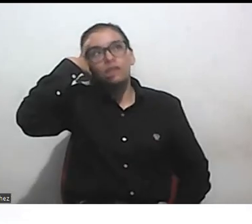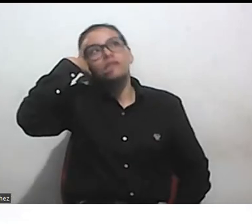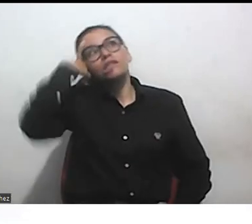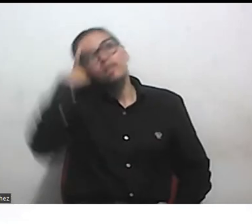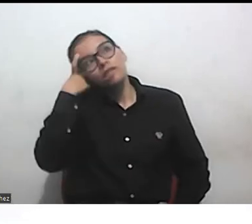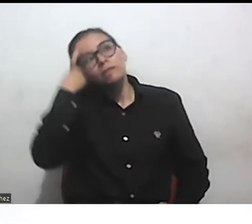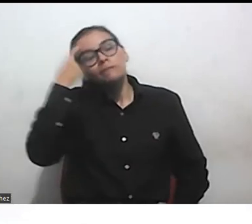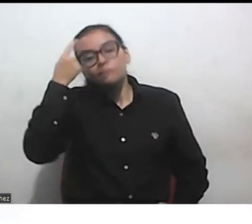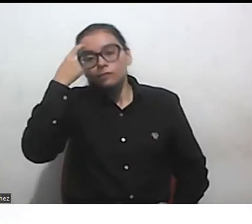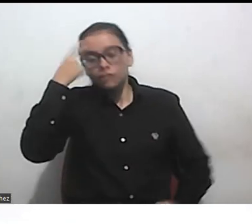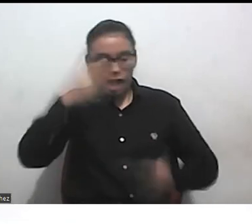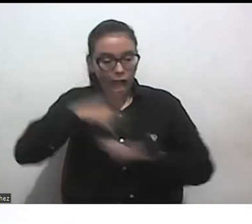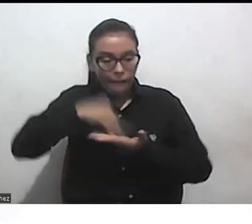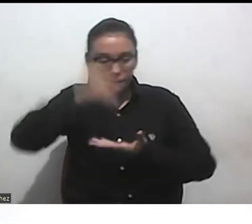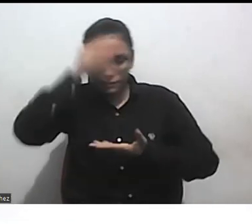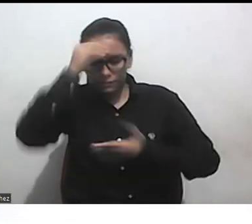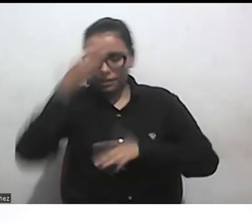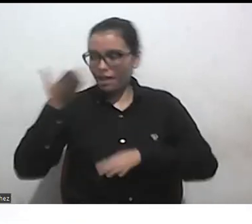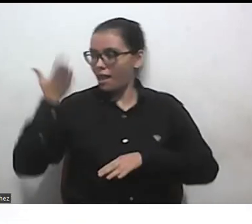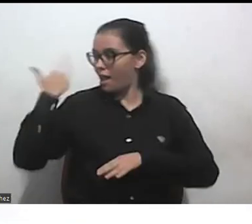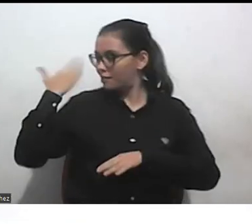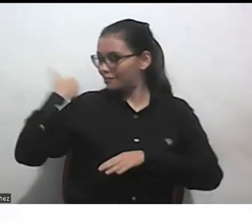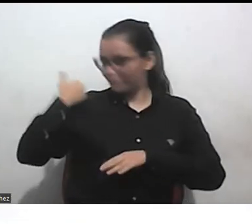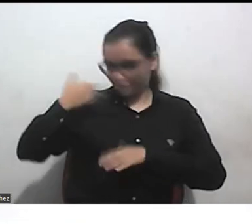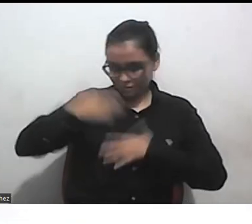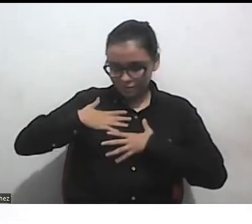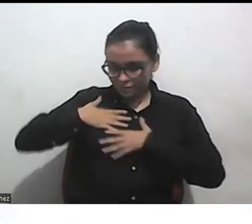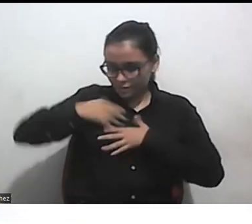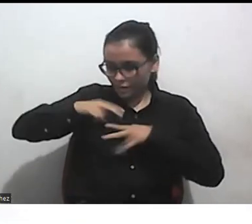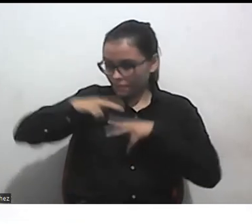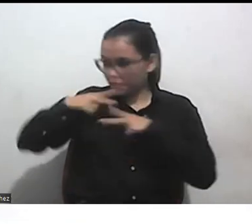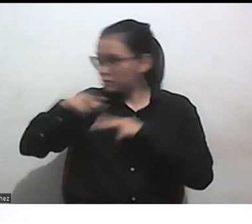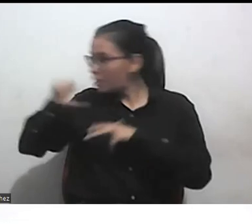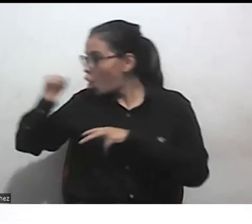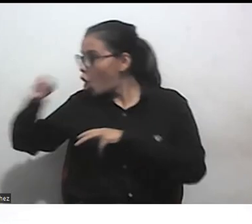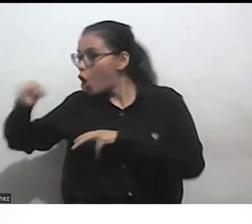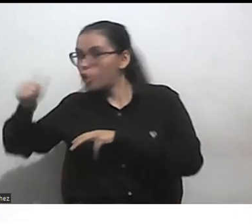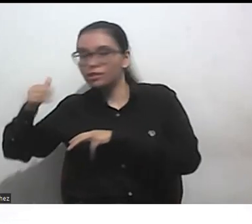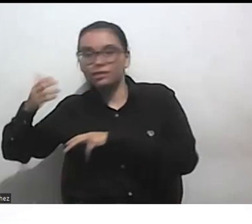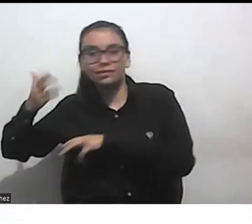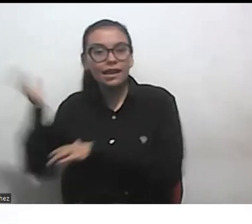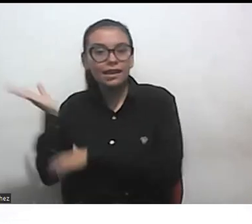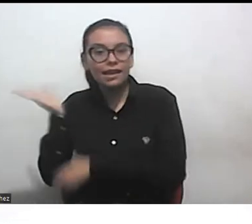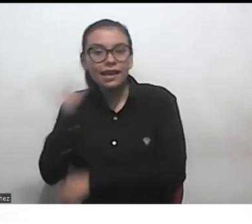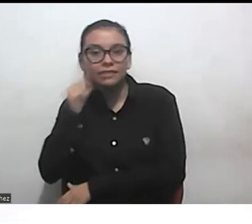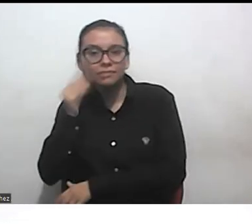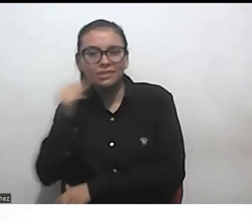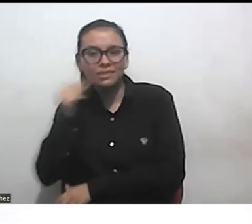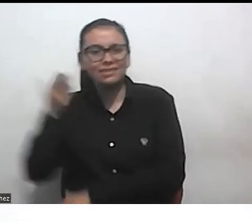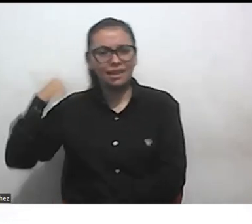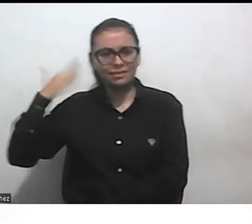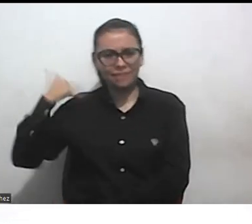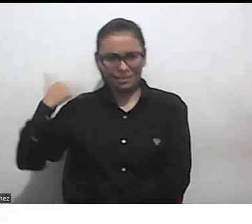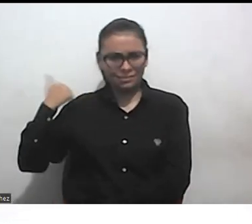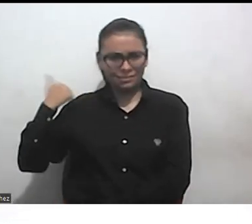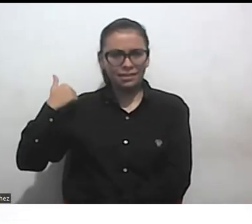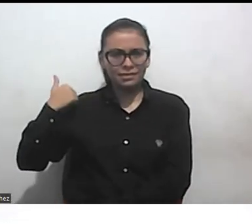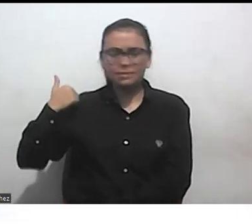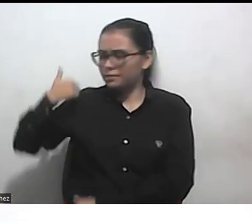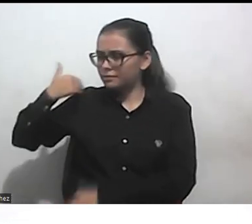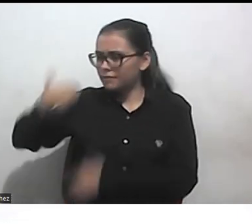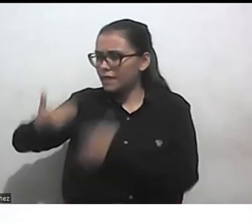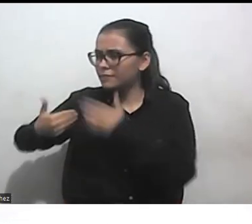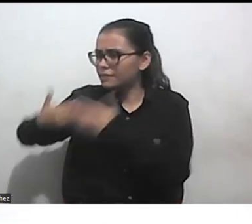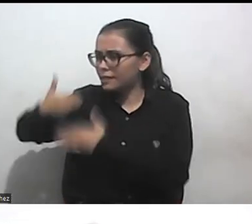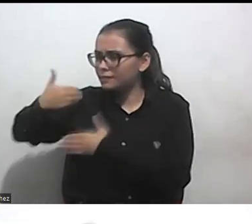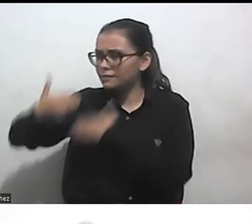aprendizajes que ya nos han dado aquellas personas de las cuales supuestamente estamos hablando una